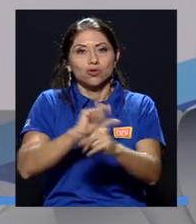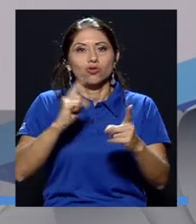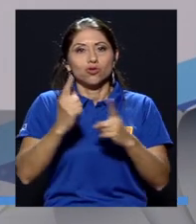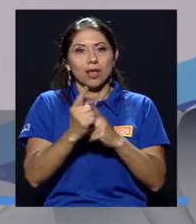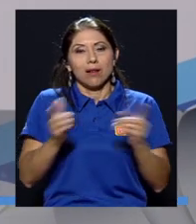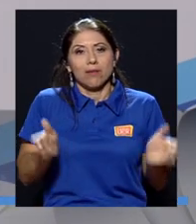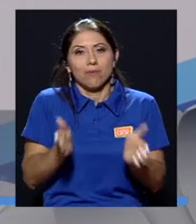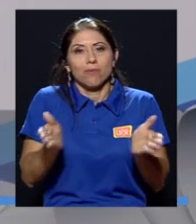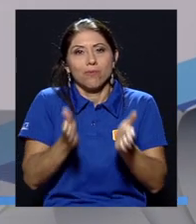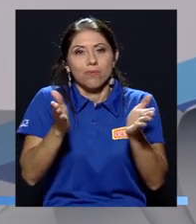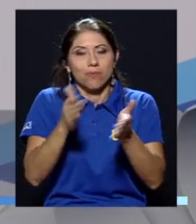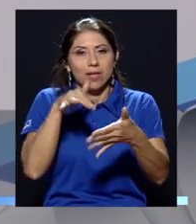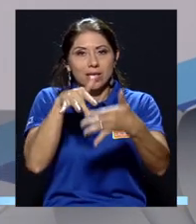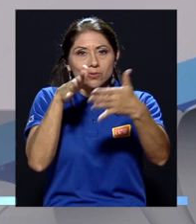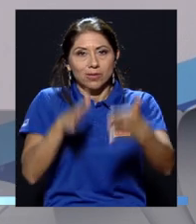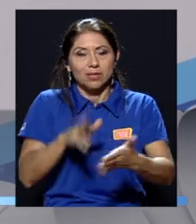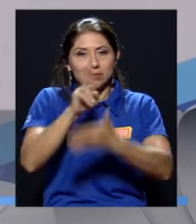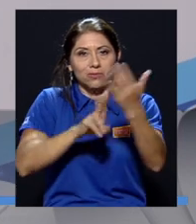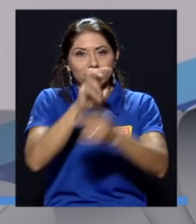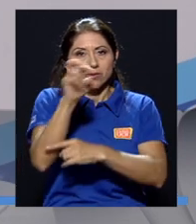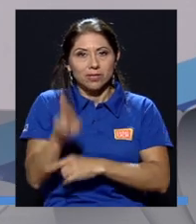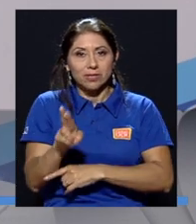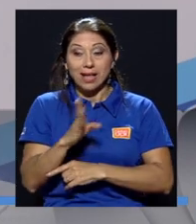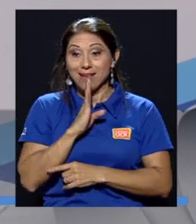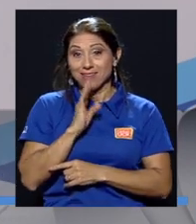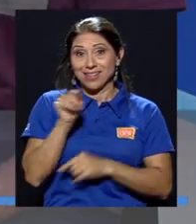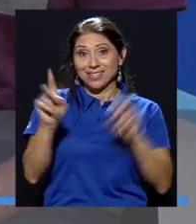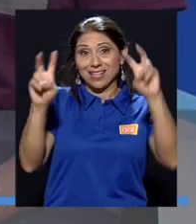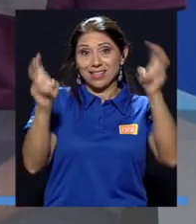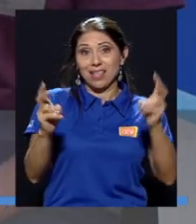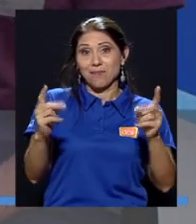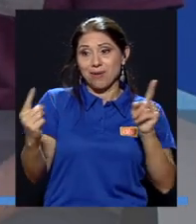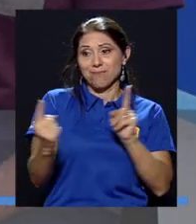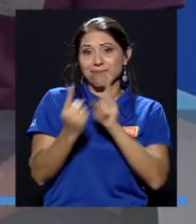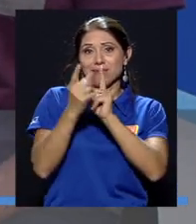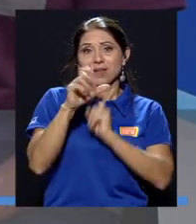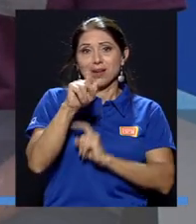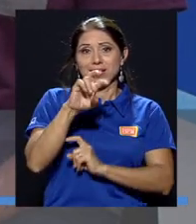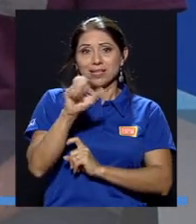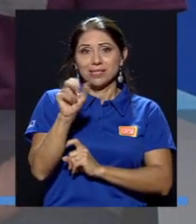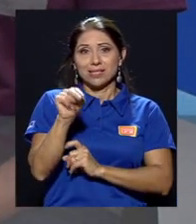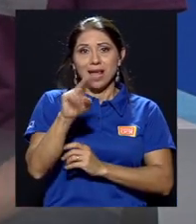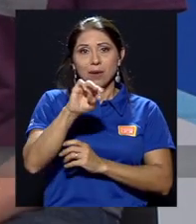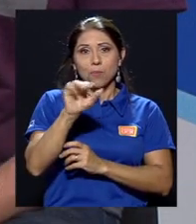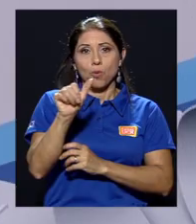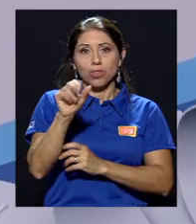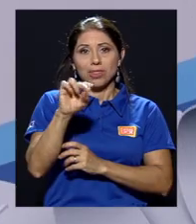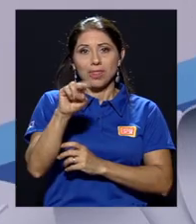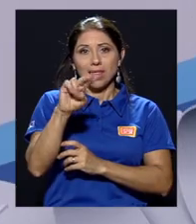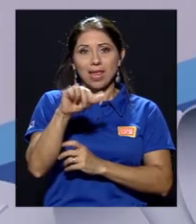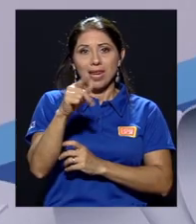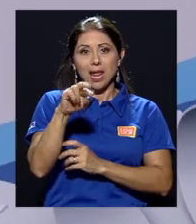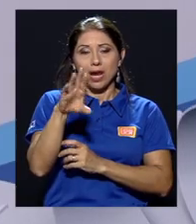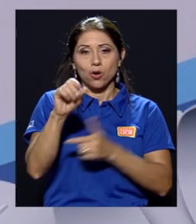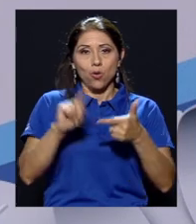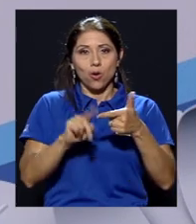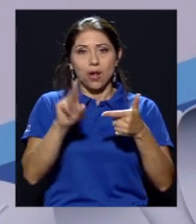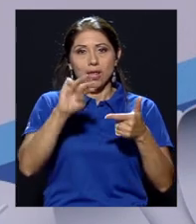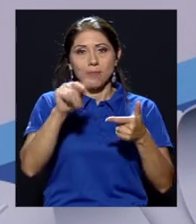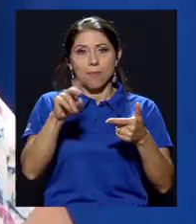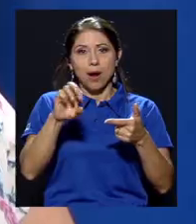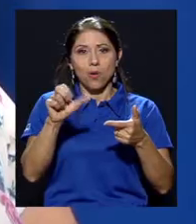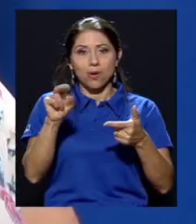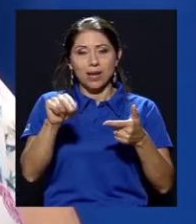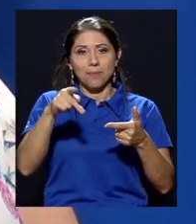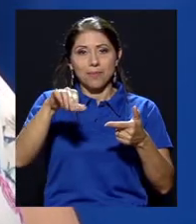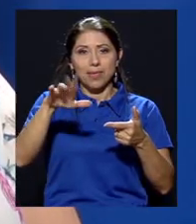Universidad de Costa Rica. Y para hablar sobre este tema me encuentro con Cristian Montenegro y Mauro Empiedra. Bienvenidos y bienvenidas a Desde la U.